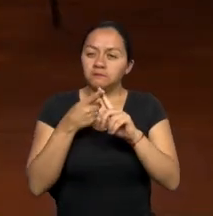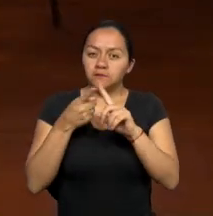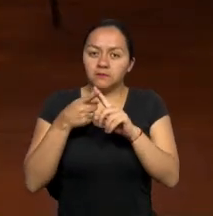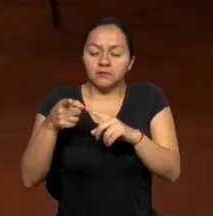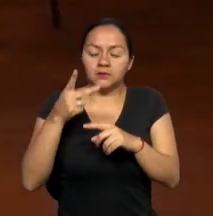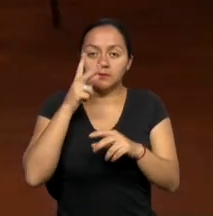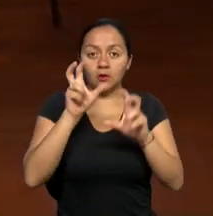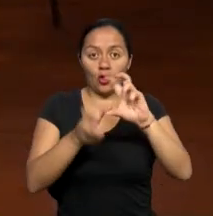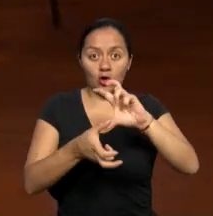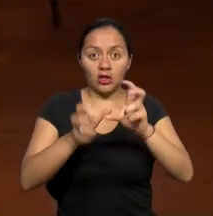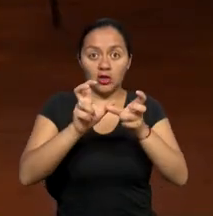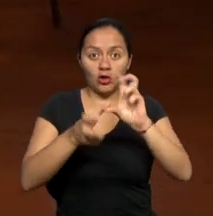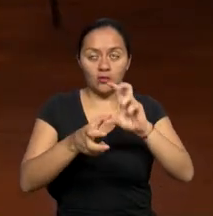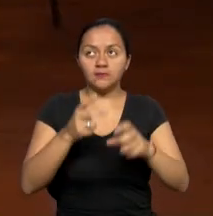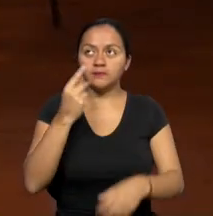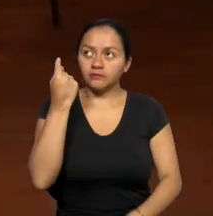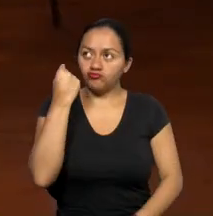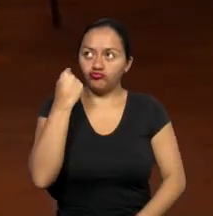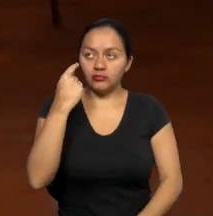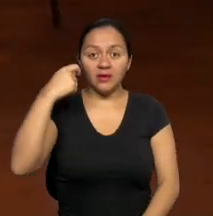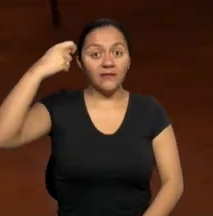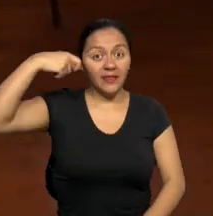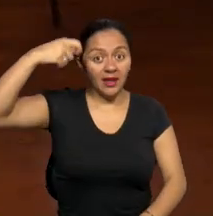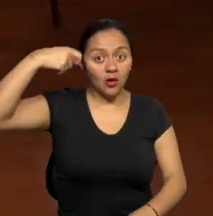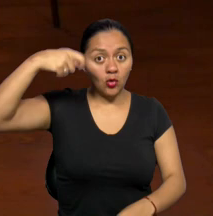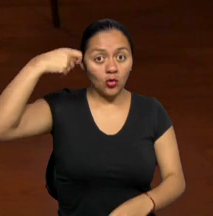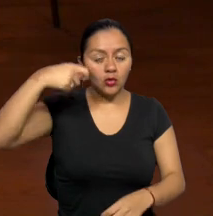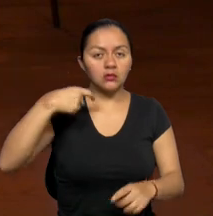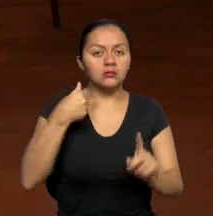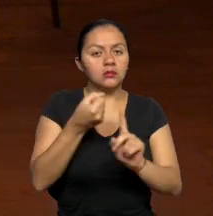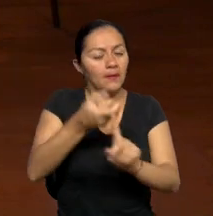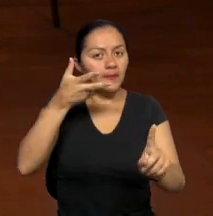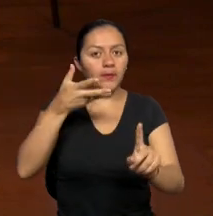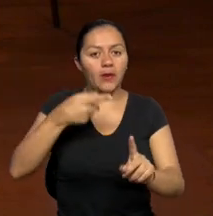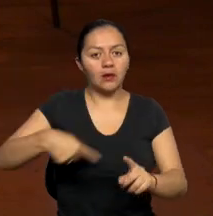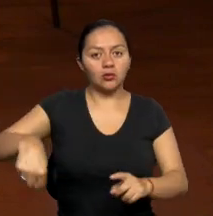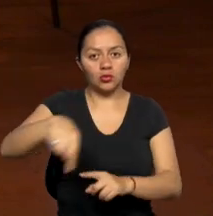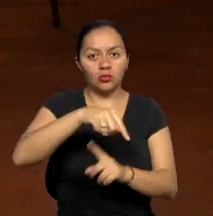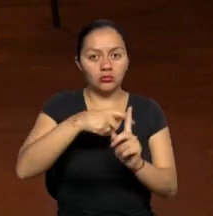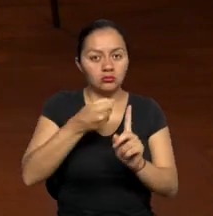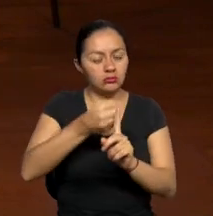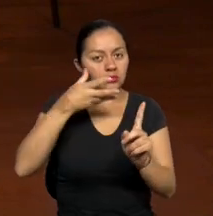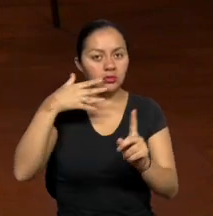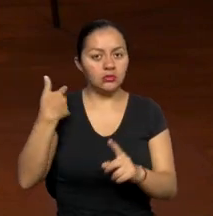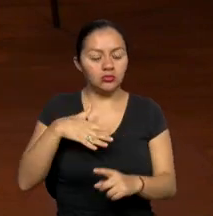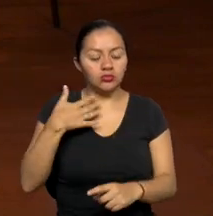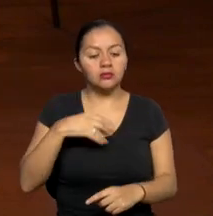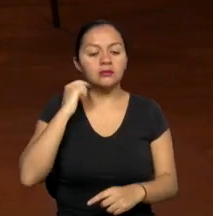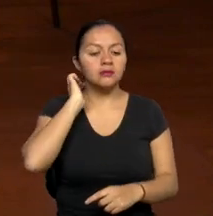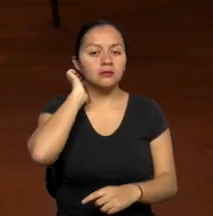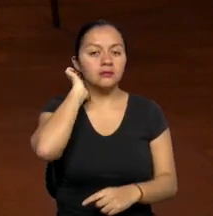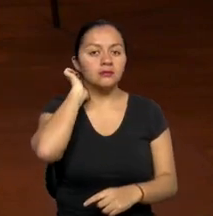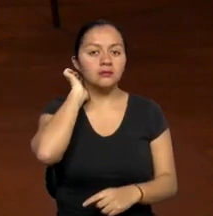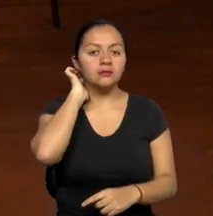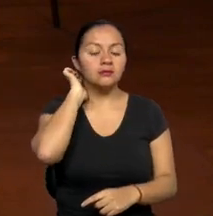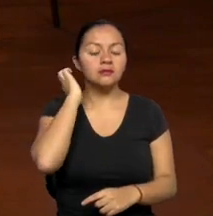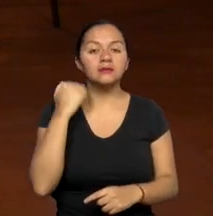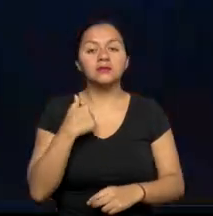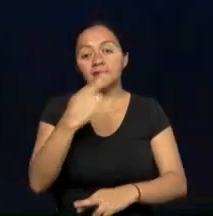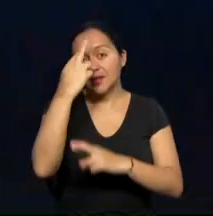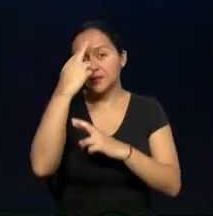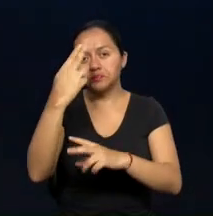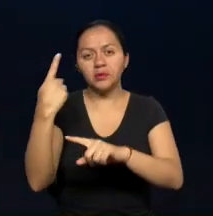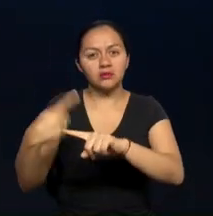CORDICOM logra hacer un video que logra impactar en la sociedad ecuatoriana, principalmente respetando la